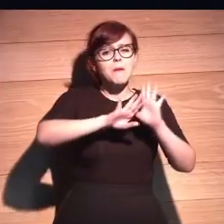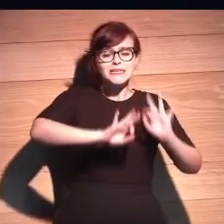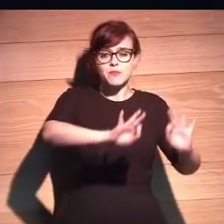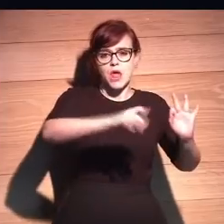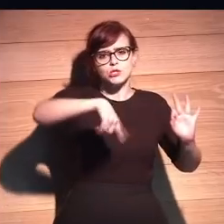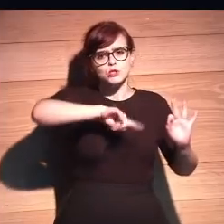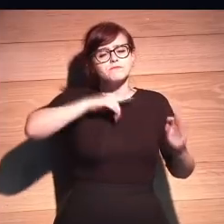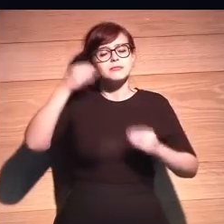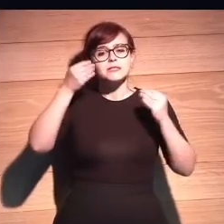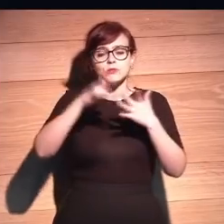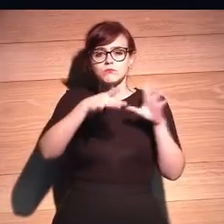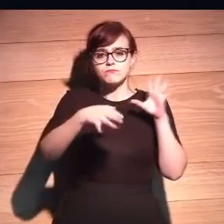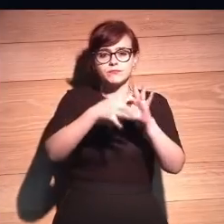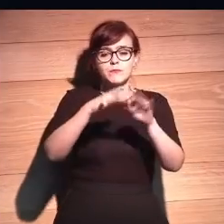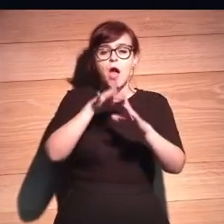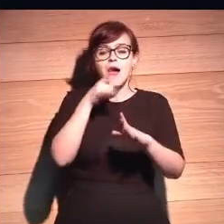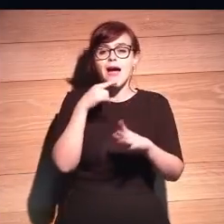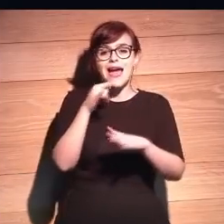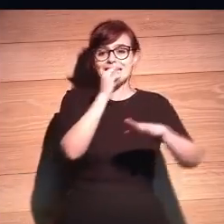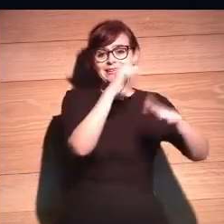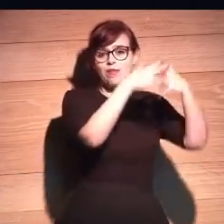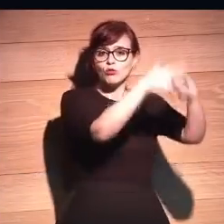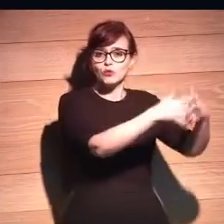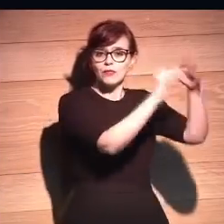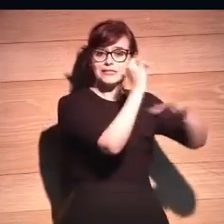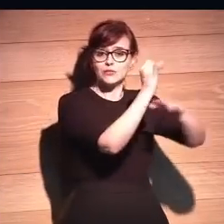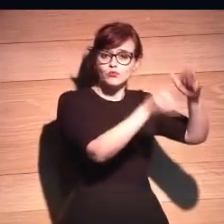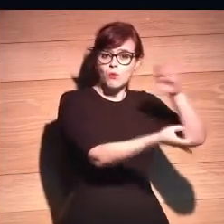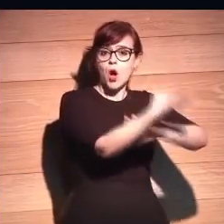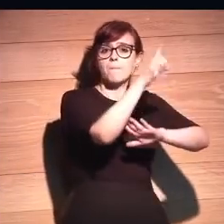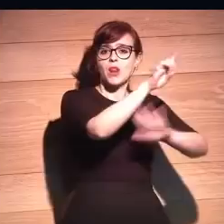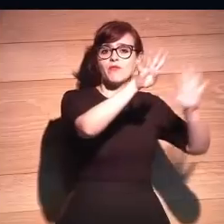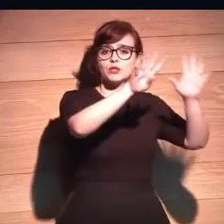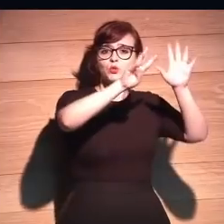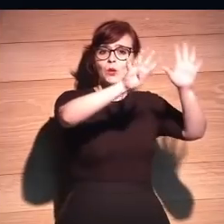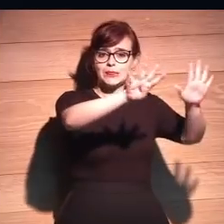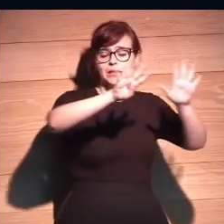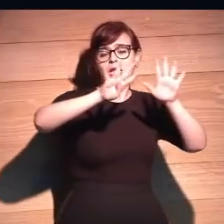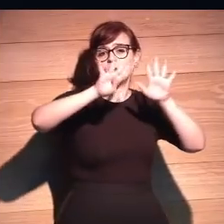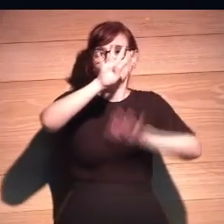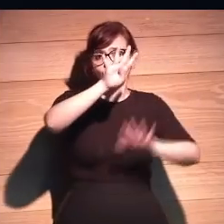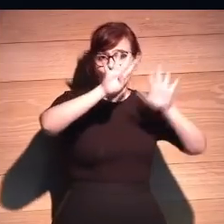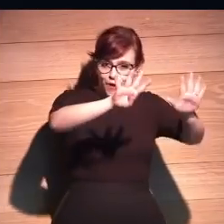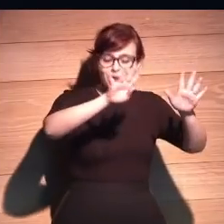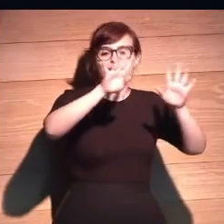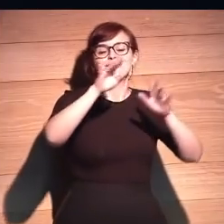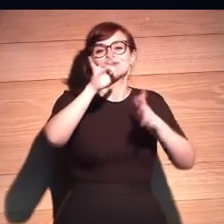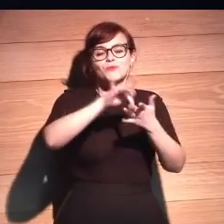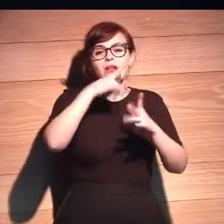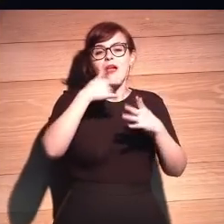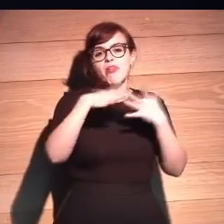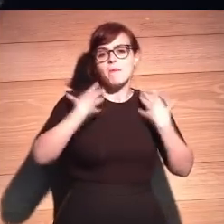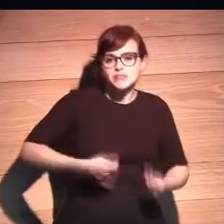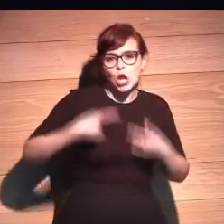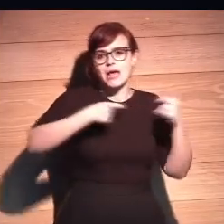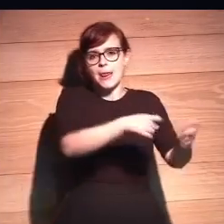creemos que está muy relacionado con los orígenes del Instituto en Estados Unidos, que en 1949, después de dos guerras mundiales, la Gran Depresión y el